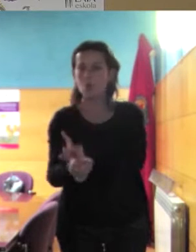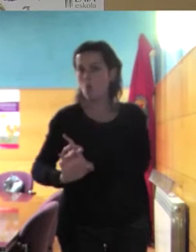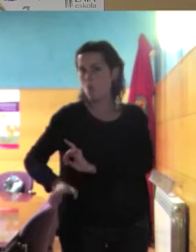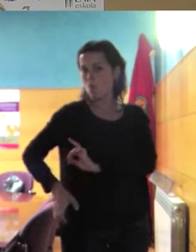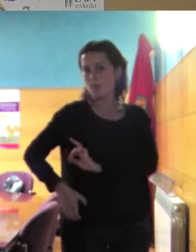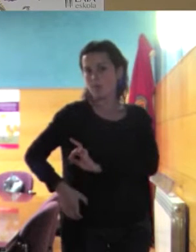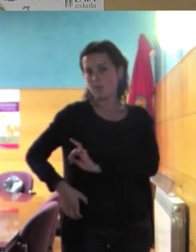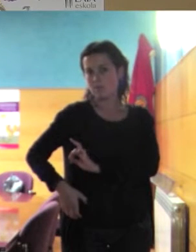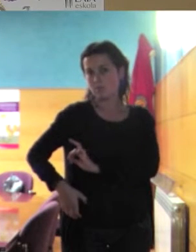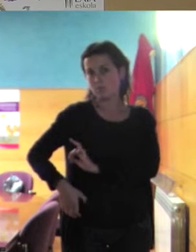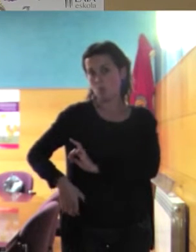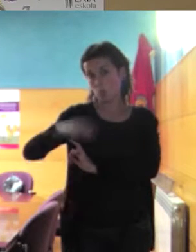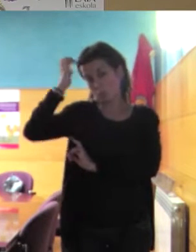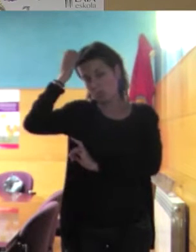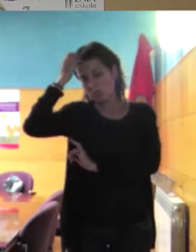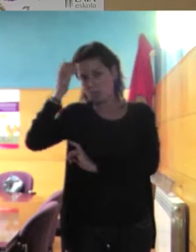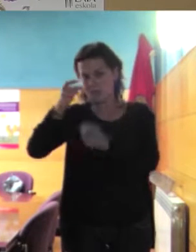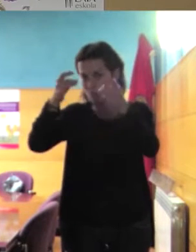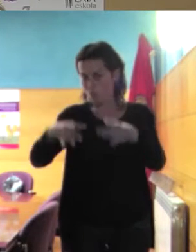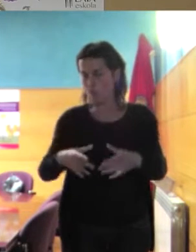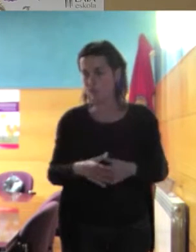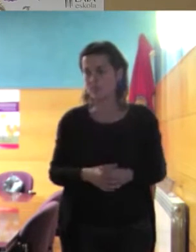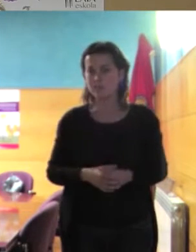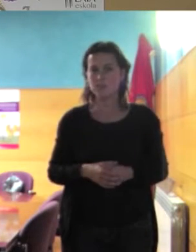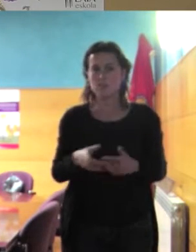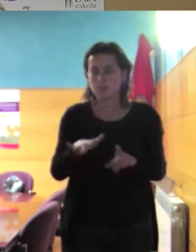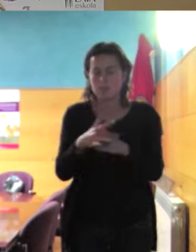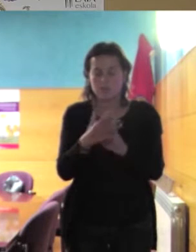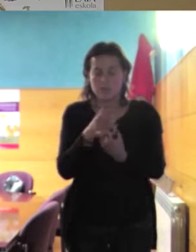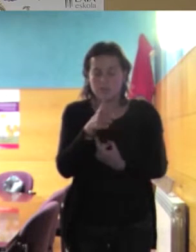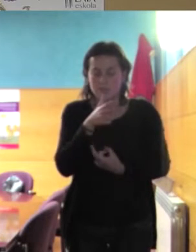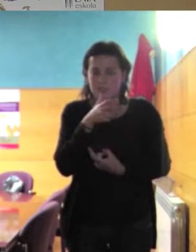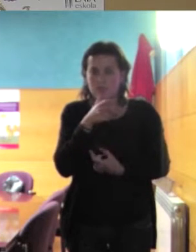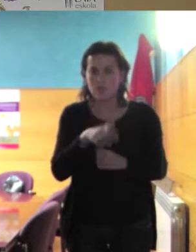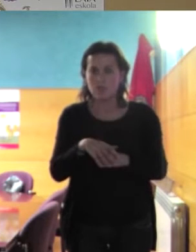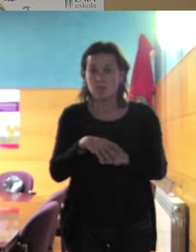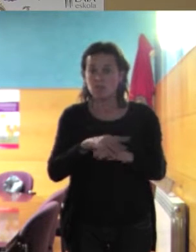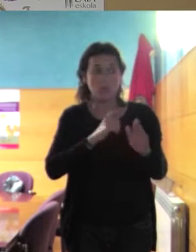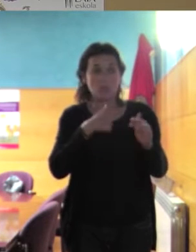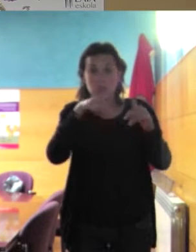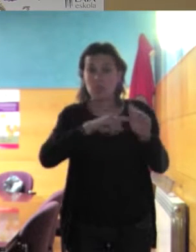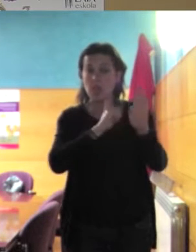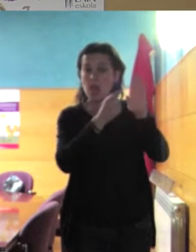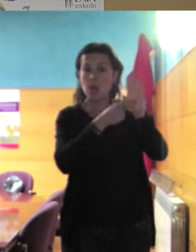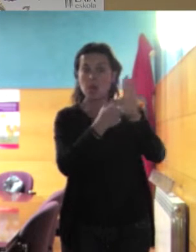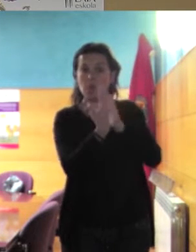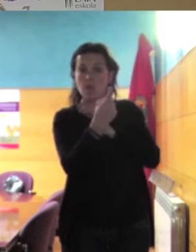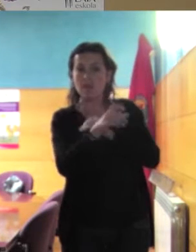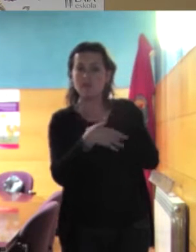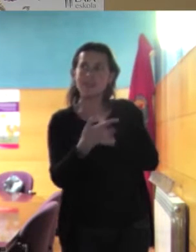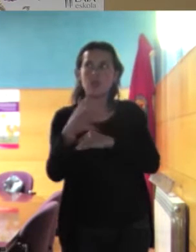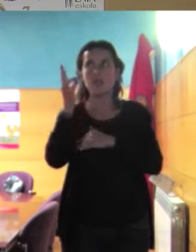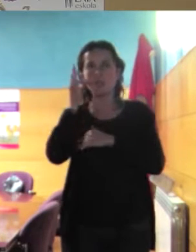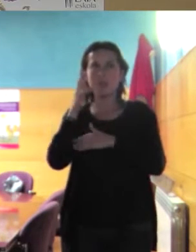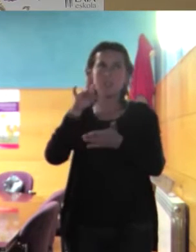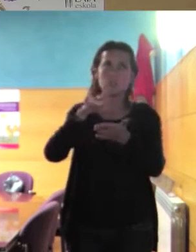terrible terrible de manera que no necesitamos una ley que diga vosotras debéis ocuparos del cuidado hay